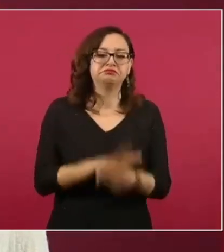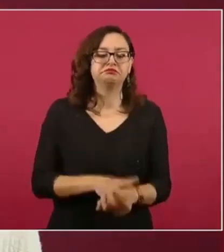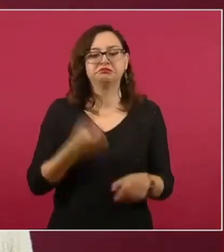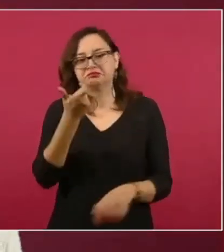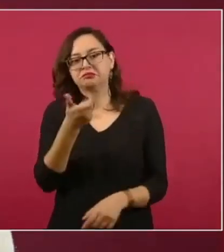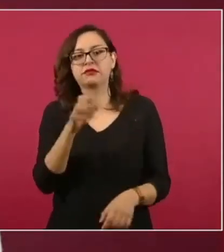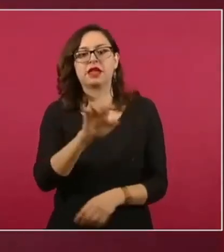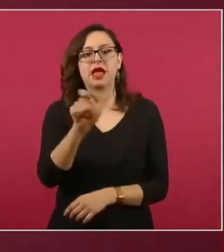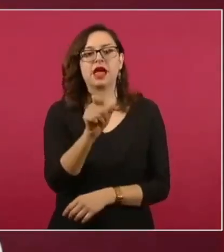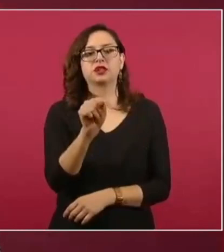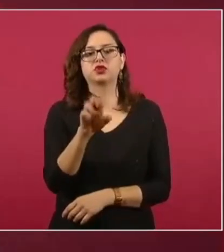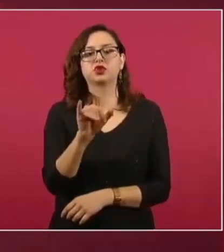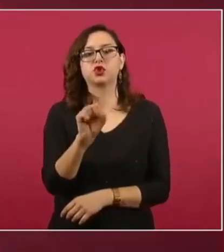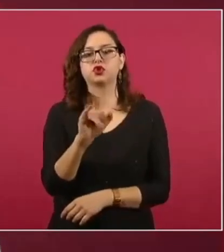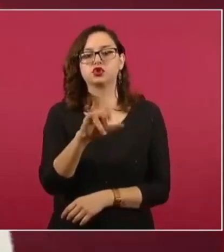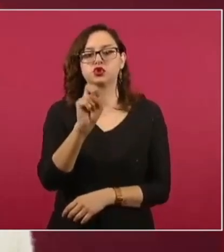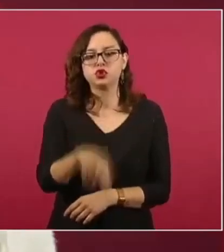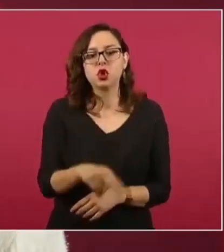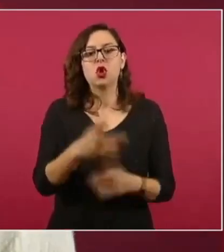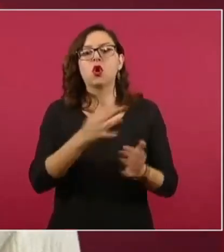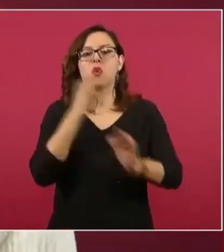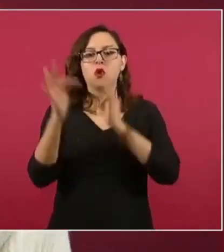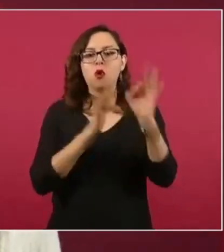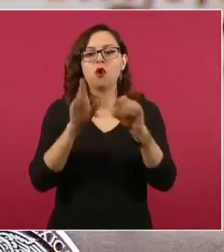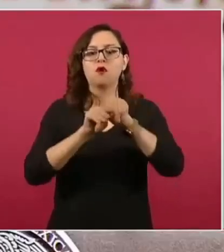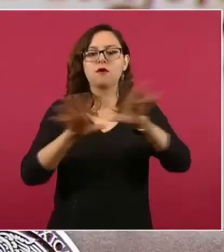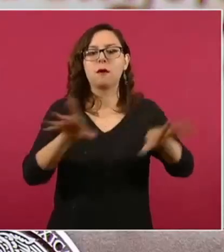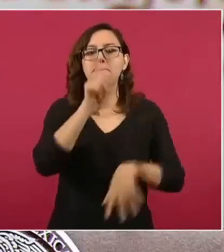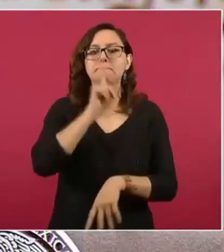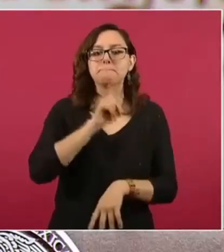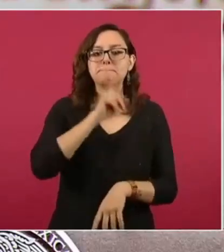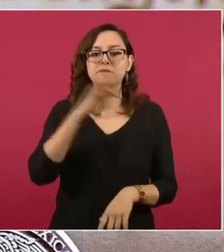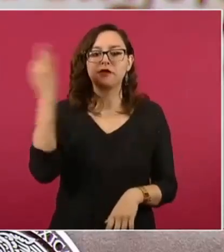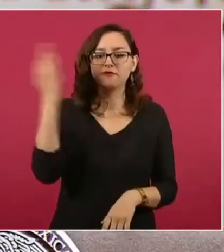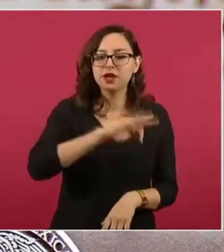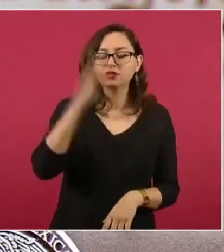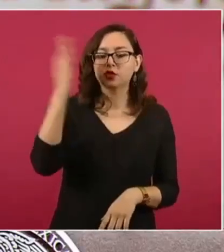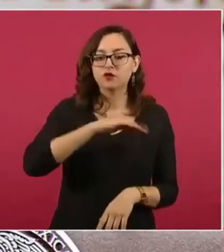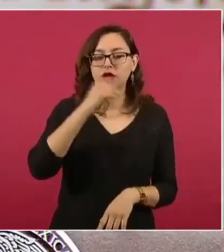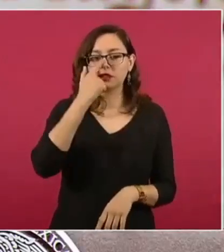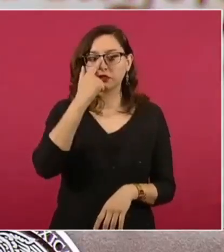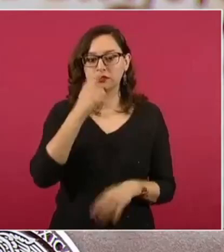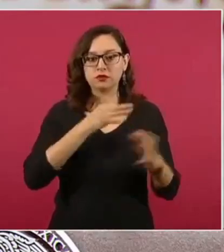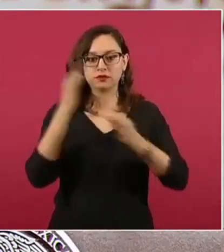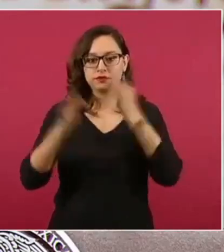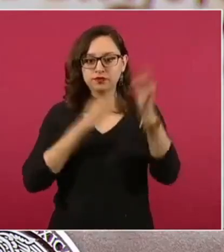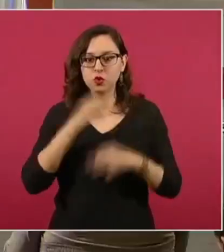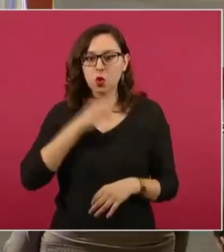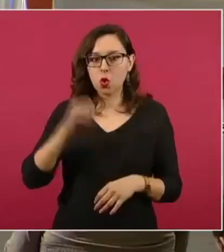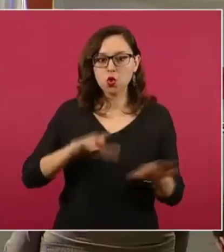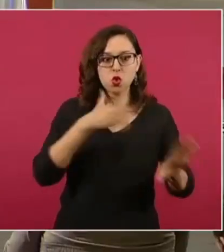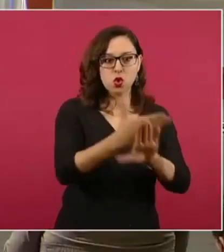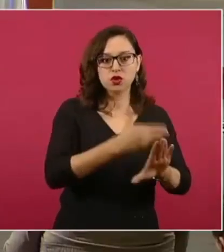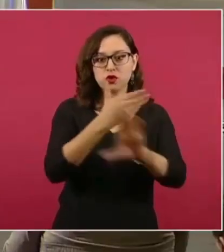falsa sobre actividades del quehacer gubernamental y suplantar identidades para propagar mensajes de odio.